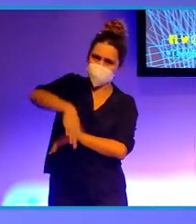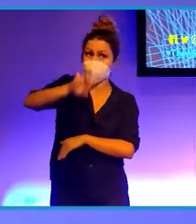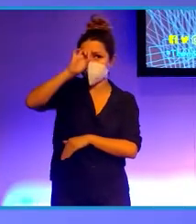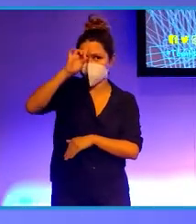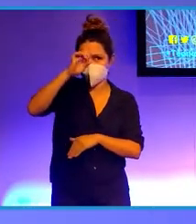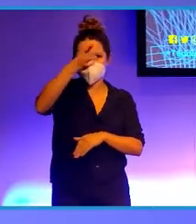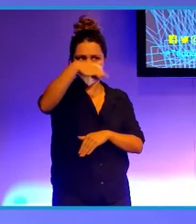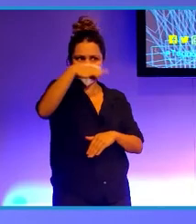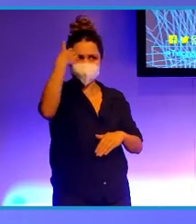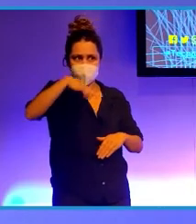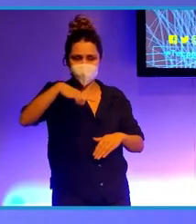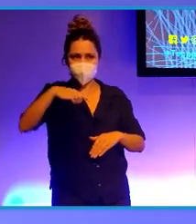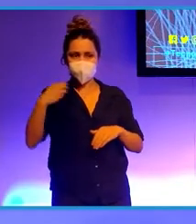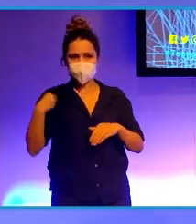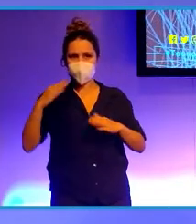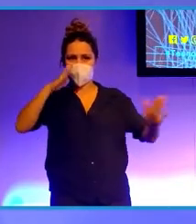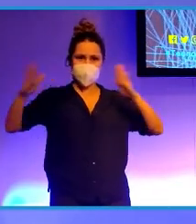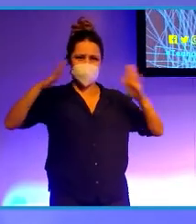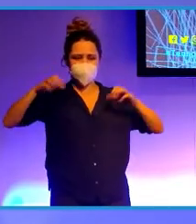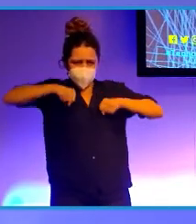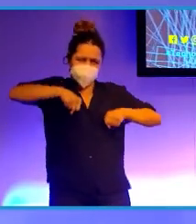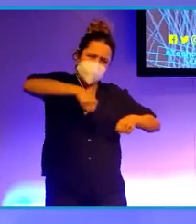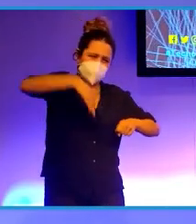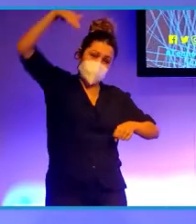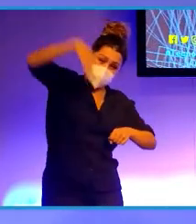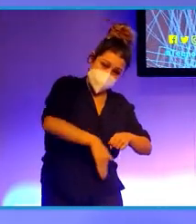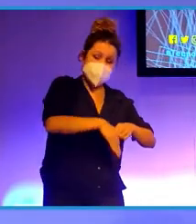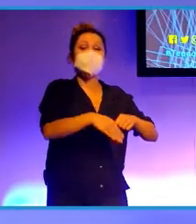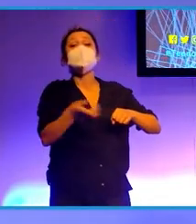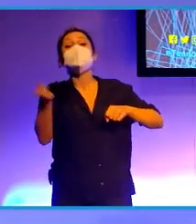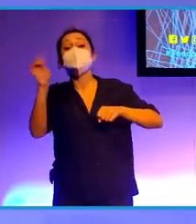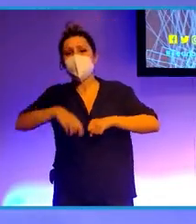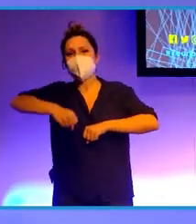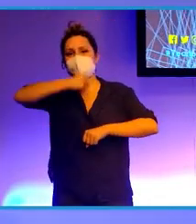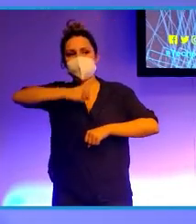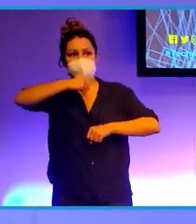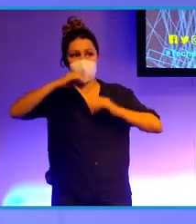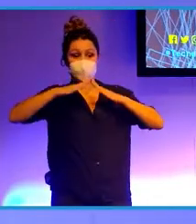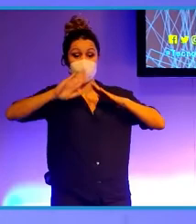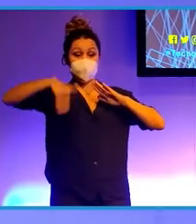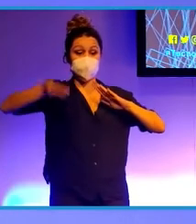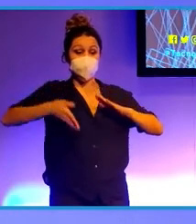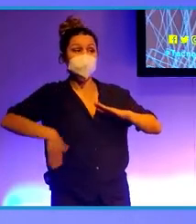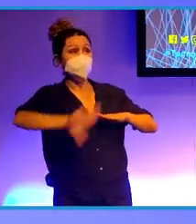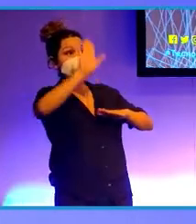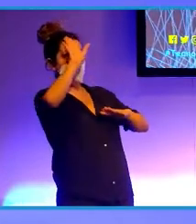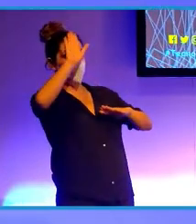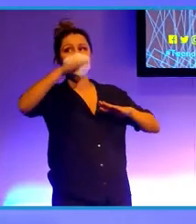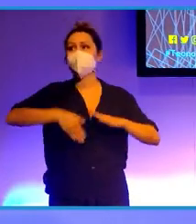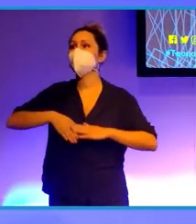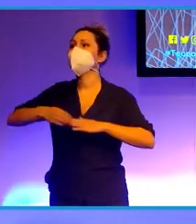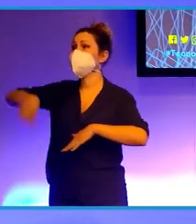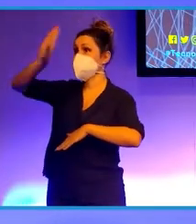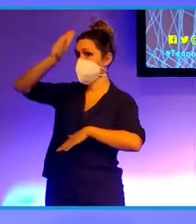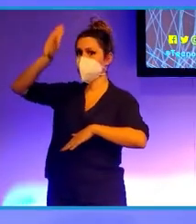les suena la tradición de las tablas de San Andrés. Pues eso. Y numerosos ancianos por fuera de sus viviendas que saludaban, pues así, sin cesar, por